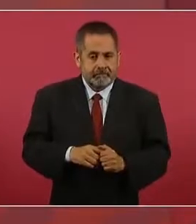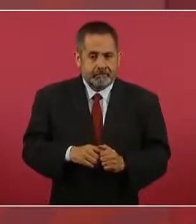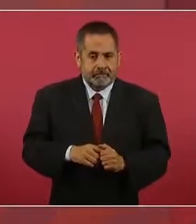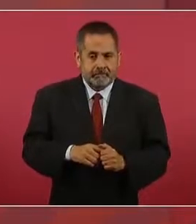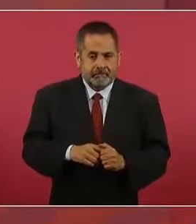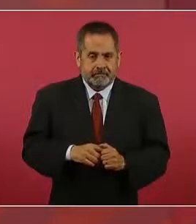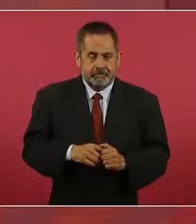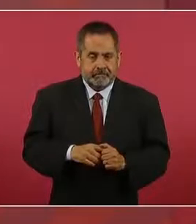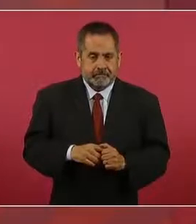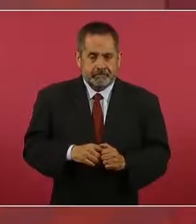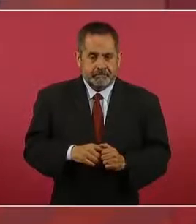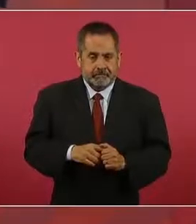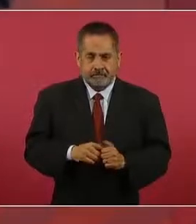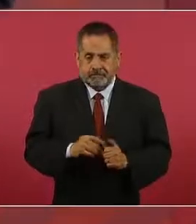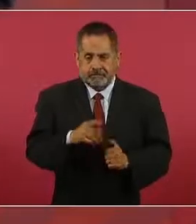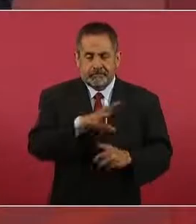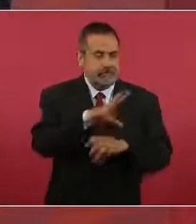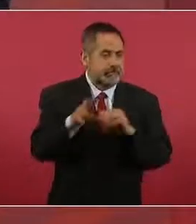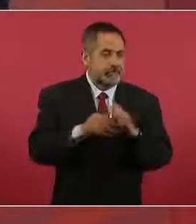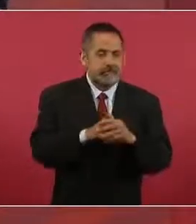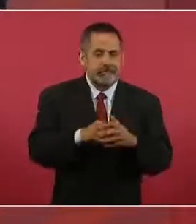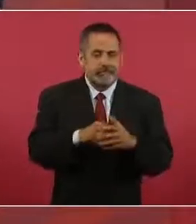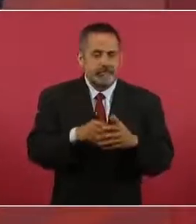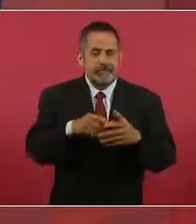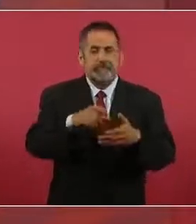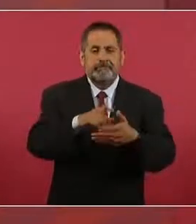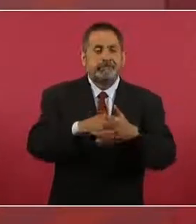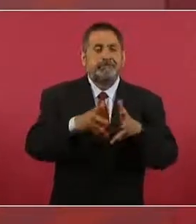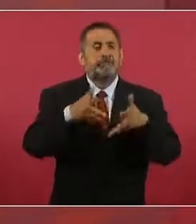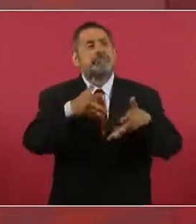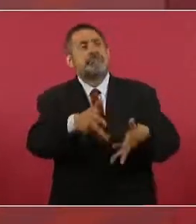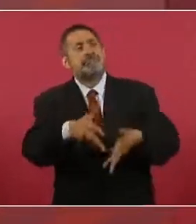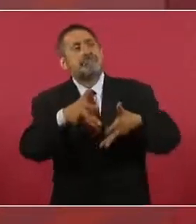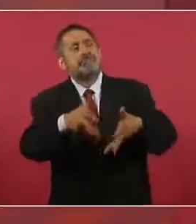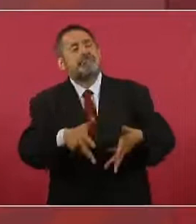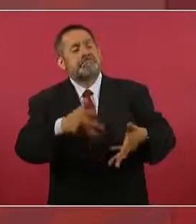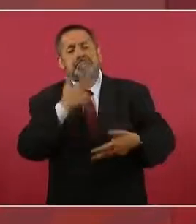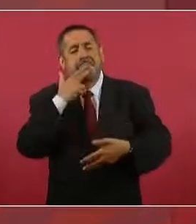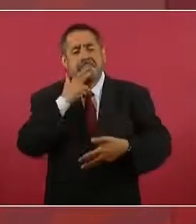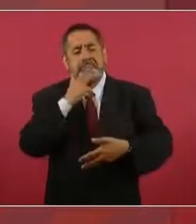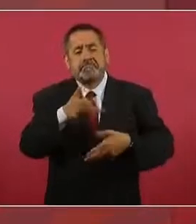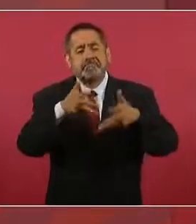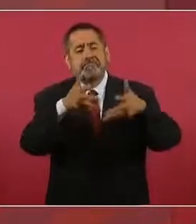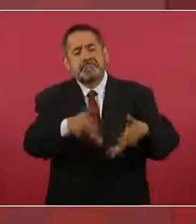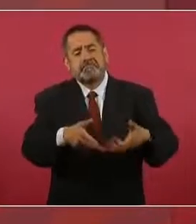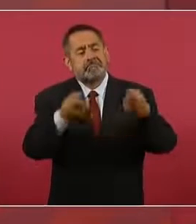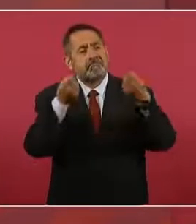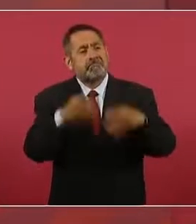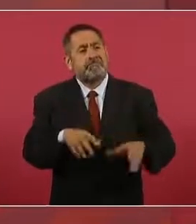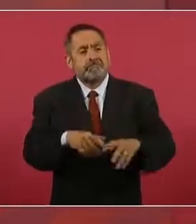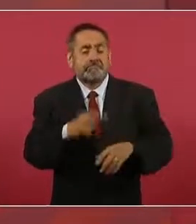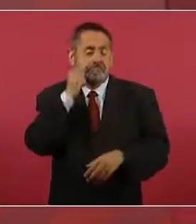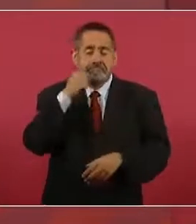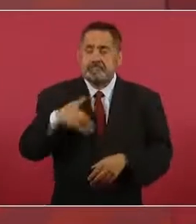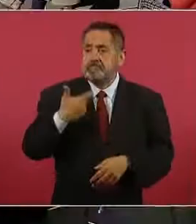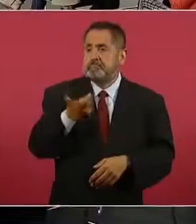Por lo general esos equipos ahí quedaban, echándose a perder,